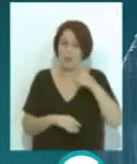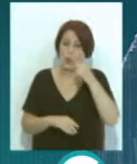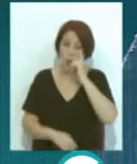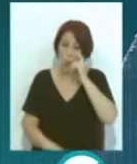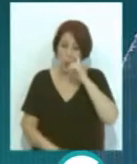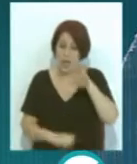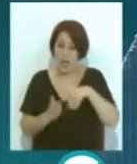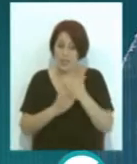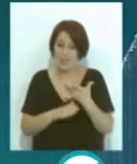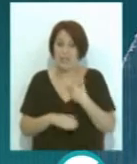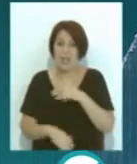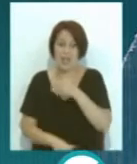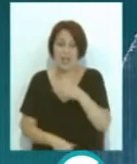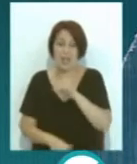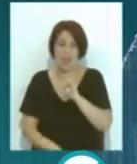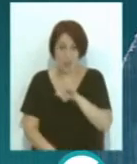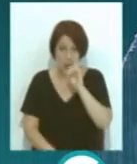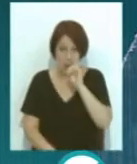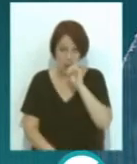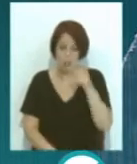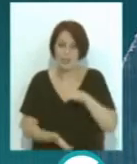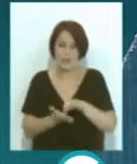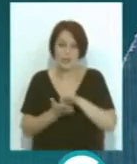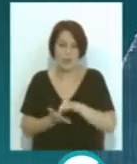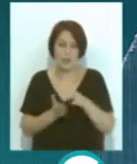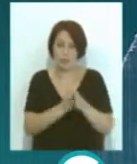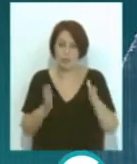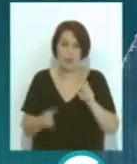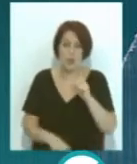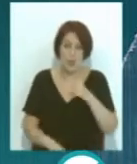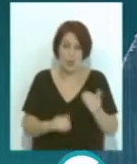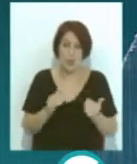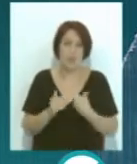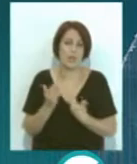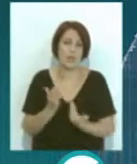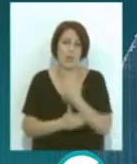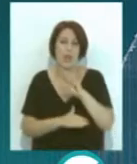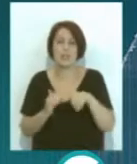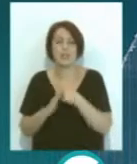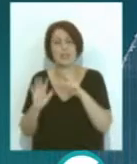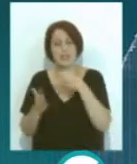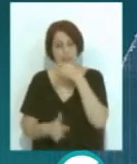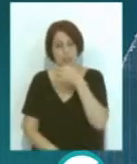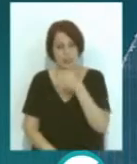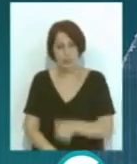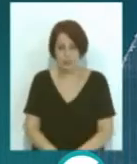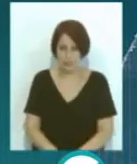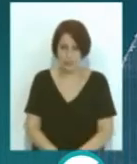junio y hasta el próximo día 15. Los servicios estarán operativos entre las 12 del mediodía y las 7 de la tarde.